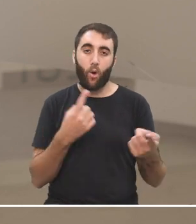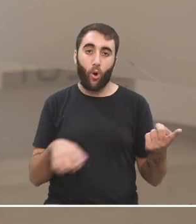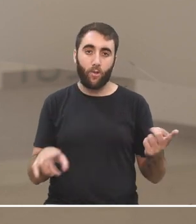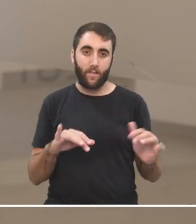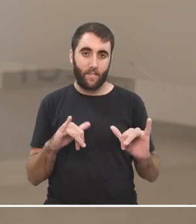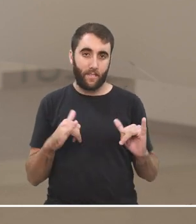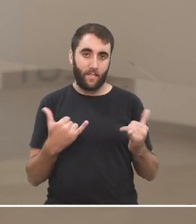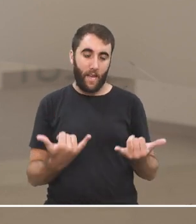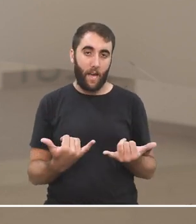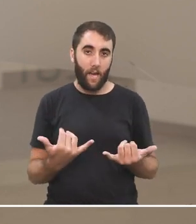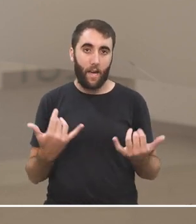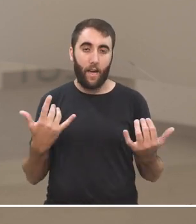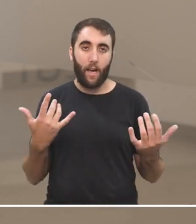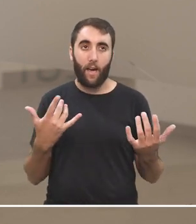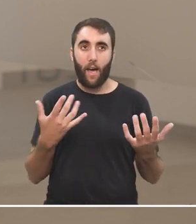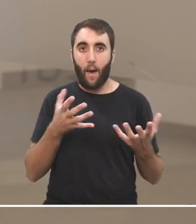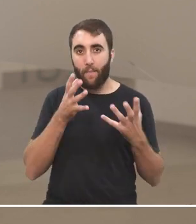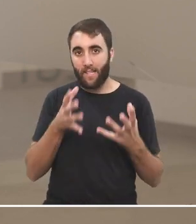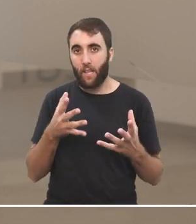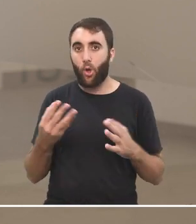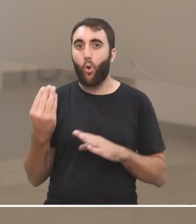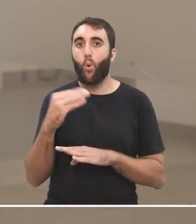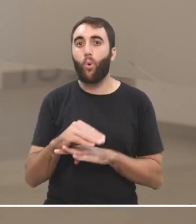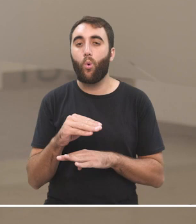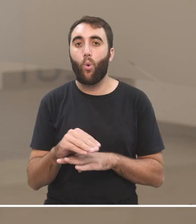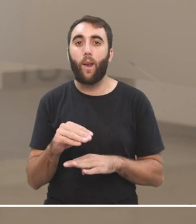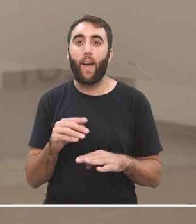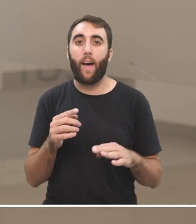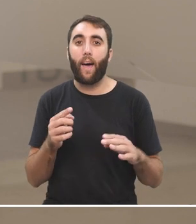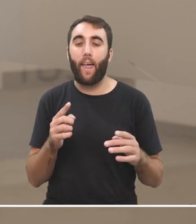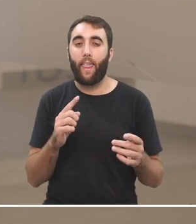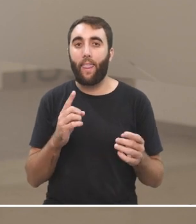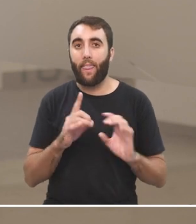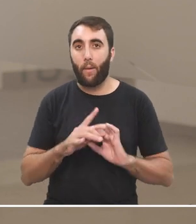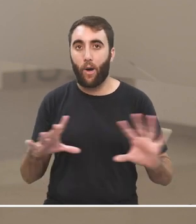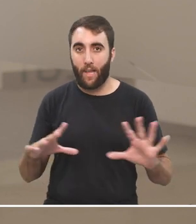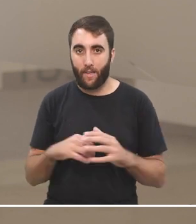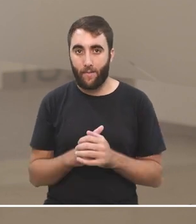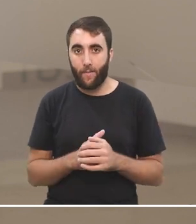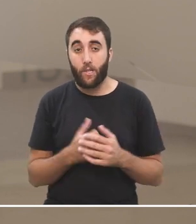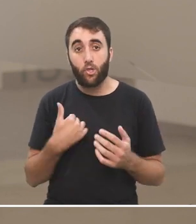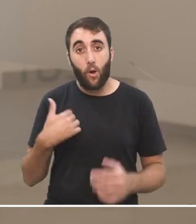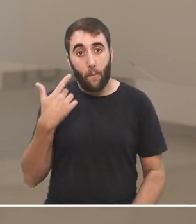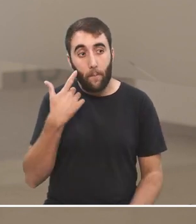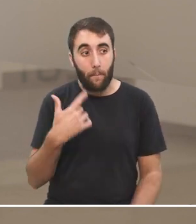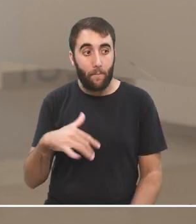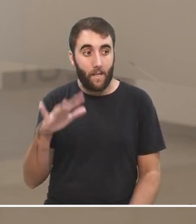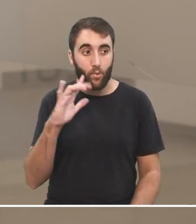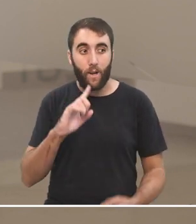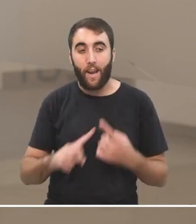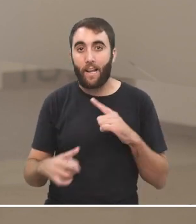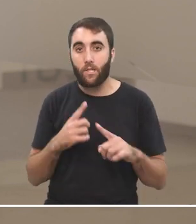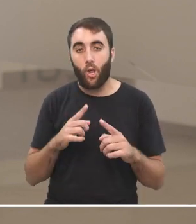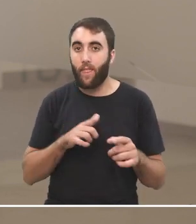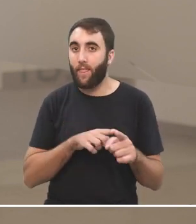está amenazando a la cultura democrática de maneras inéditas y yo creo que esto tiene una relación